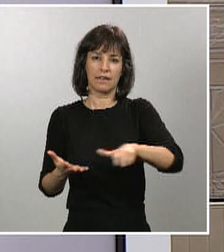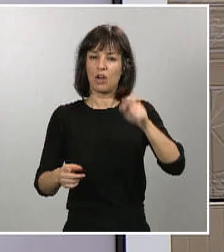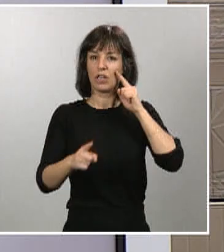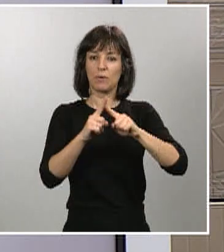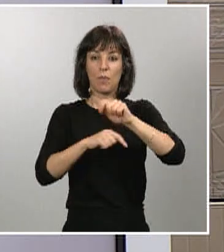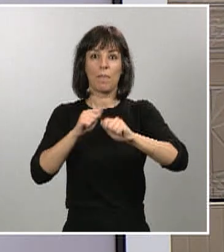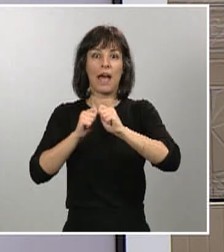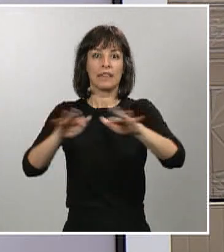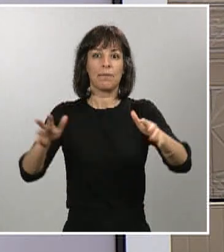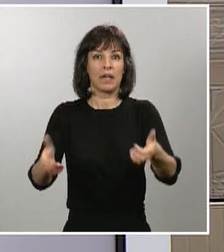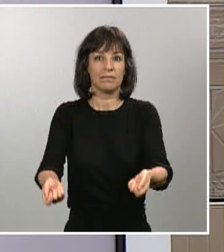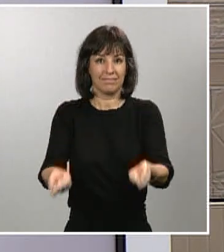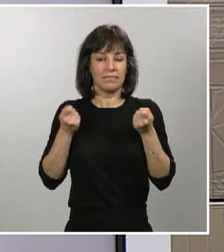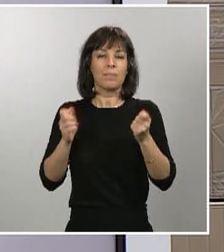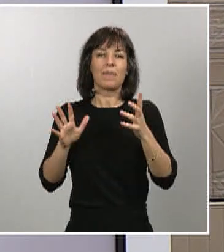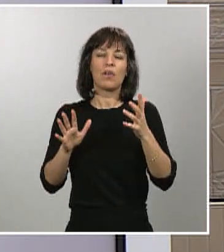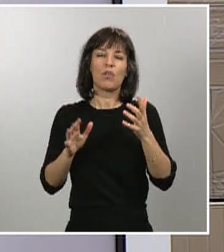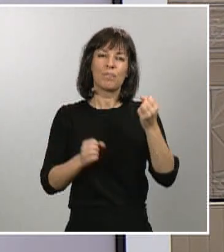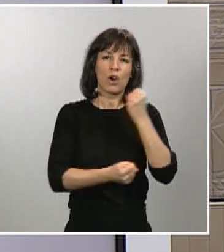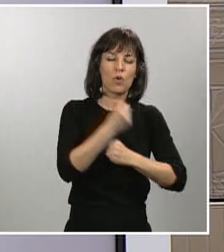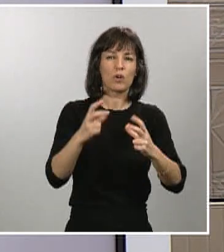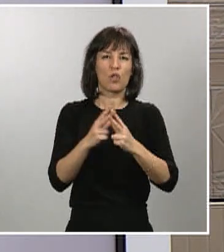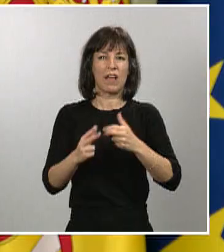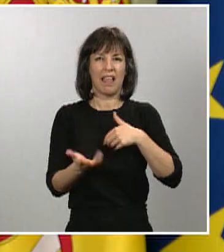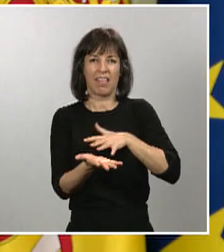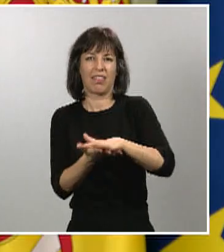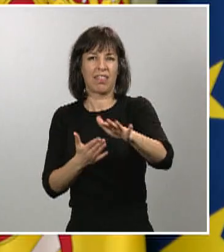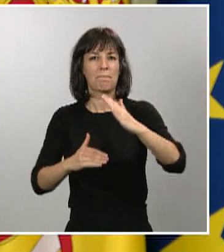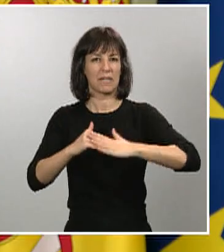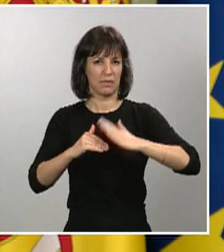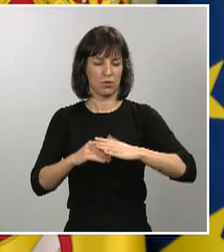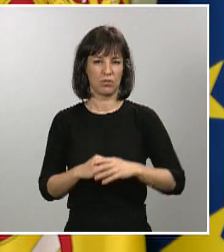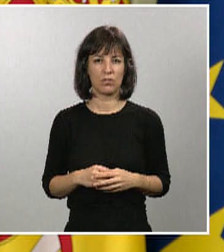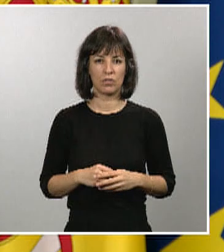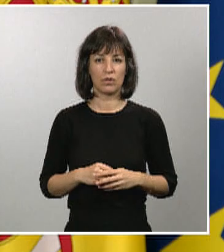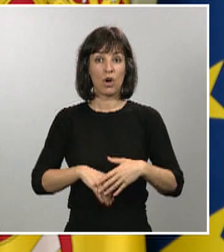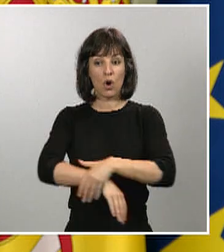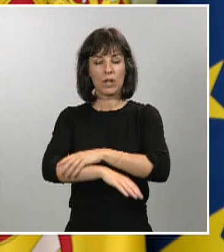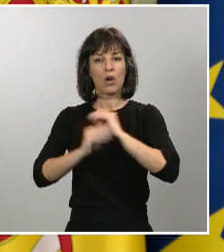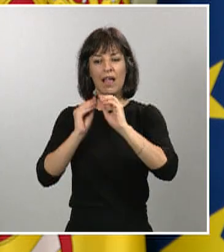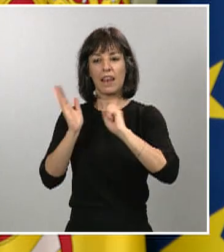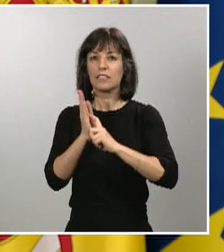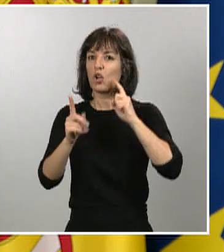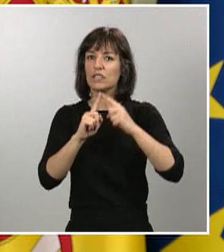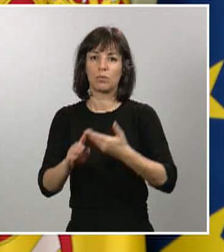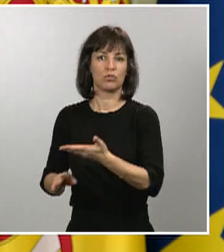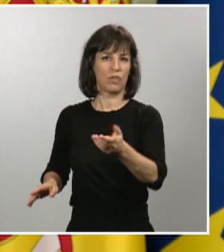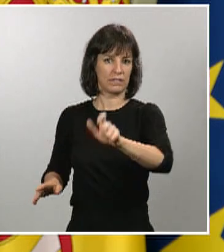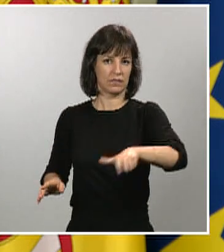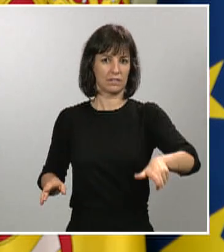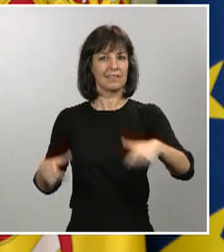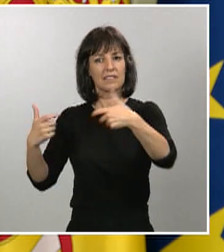económico y social. El Gobierno legisla para toda la ciudadanía, para todos los sectores y trata de atender todas estas